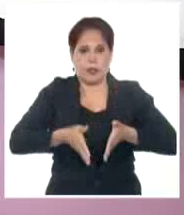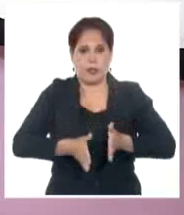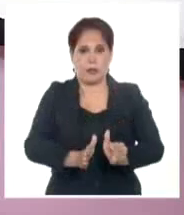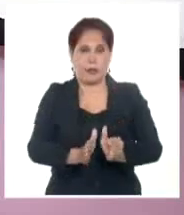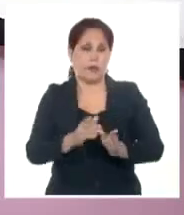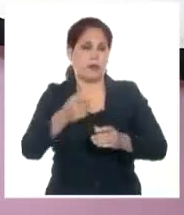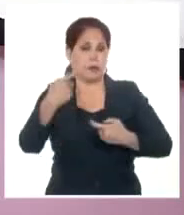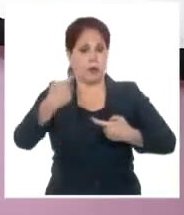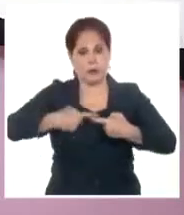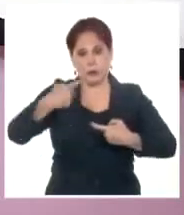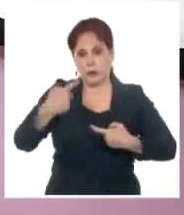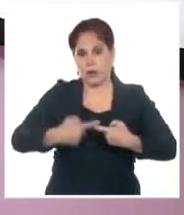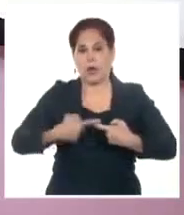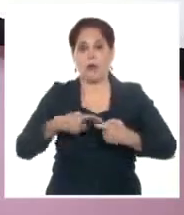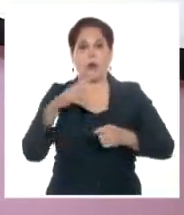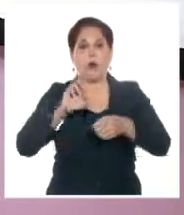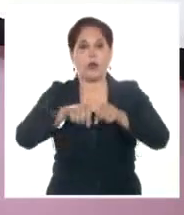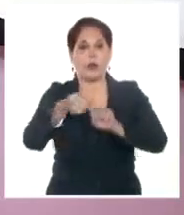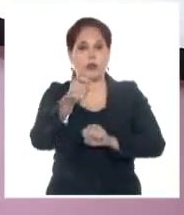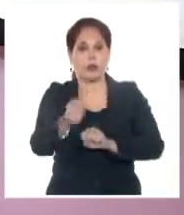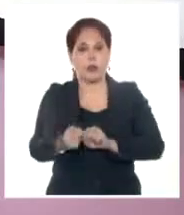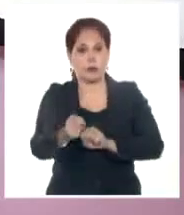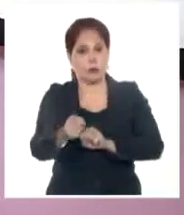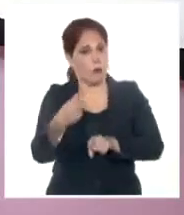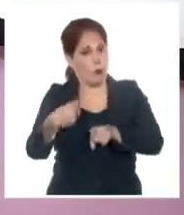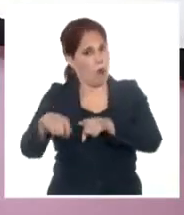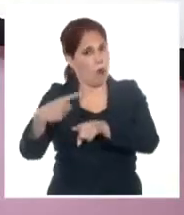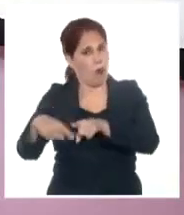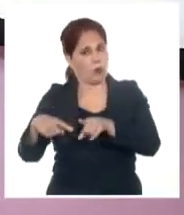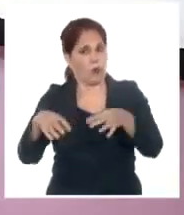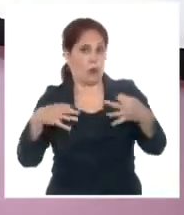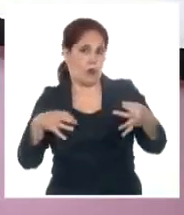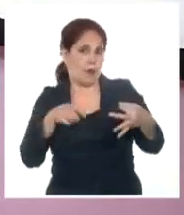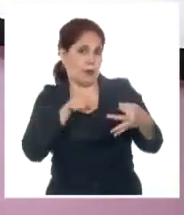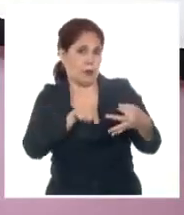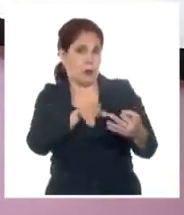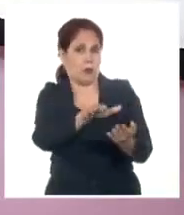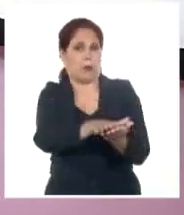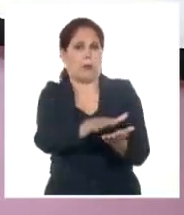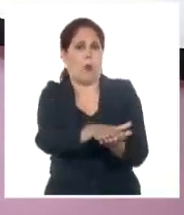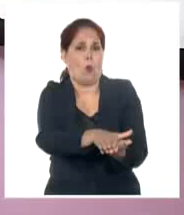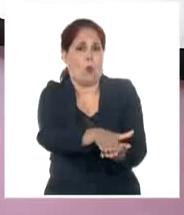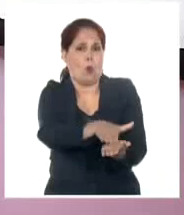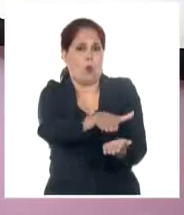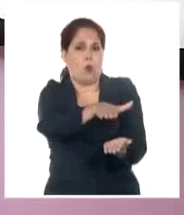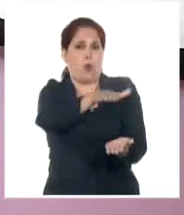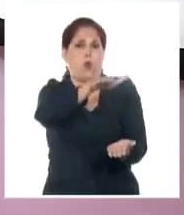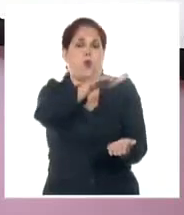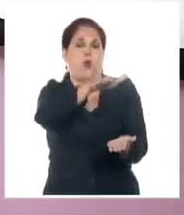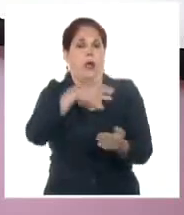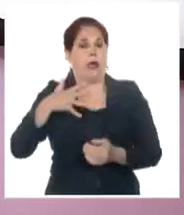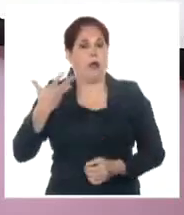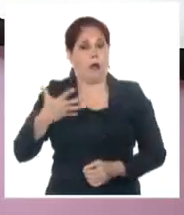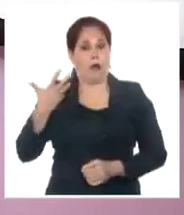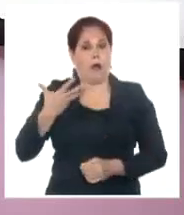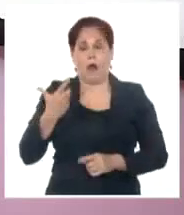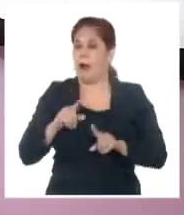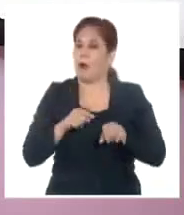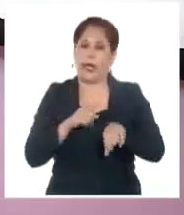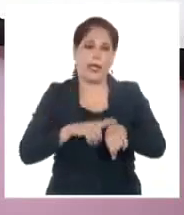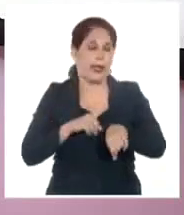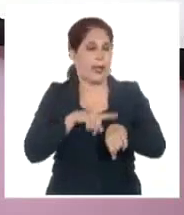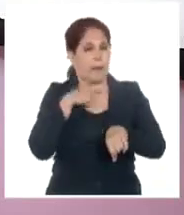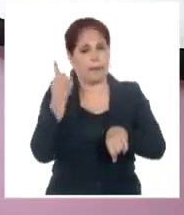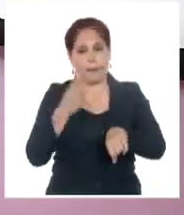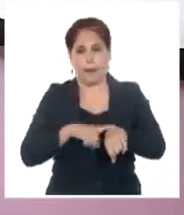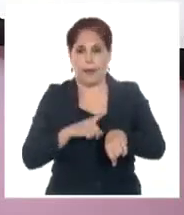del Estado Civil, títulos docentes y otros documentos están entre los asuntos que remiten quienes nos escriben como fuera de término en